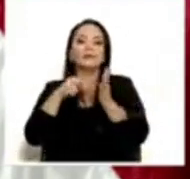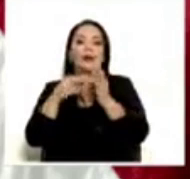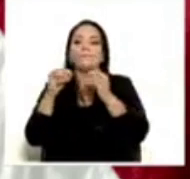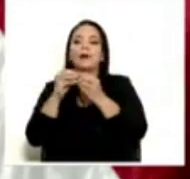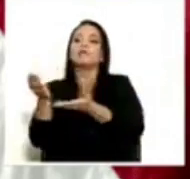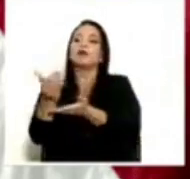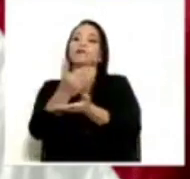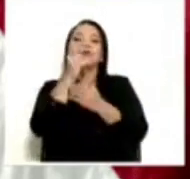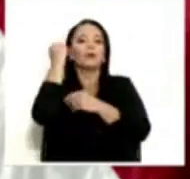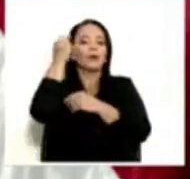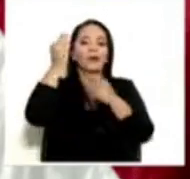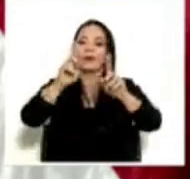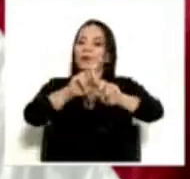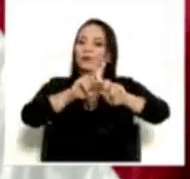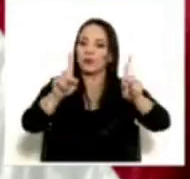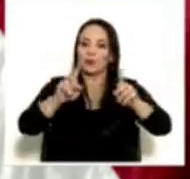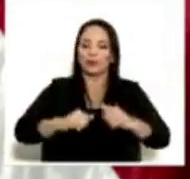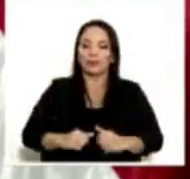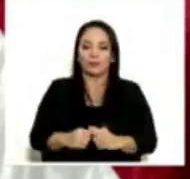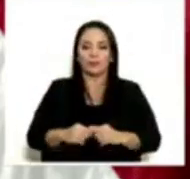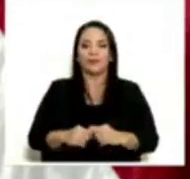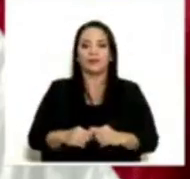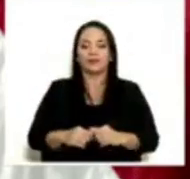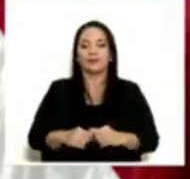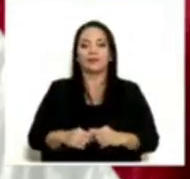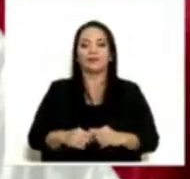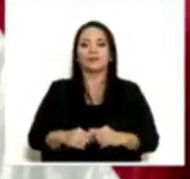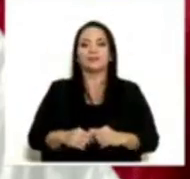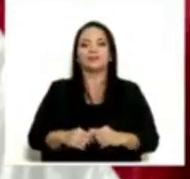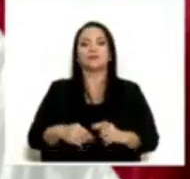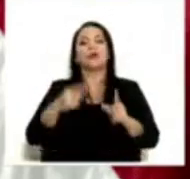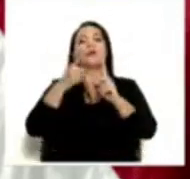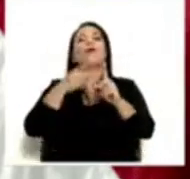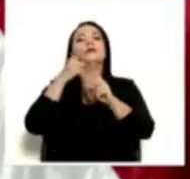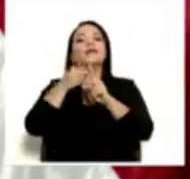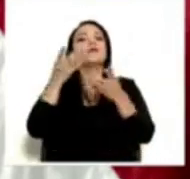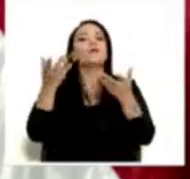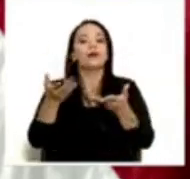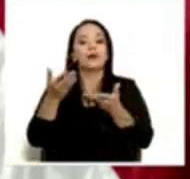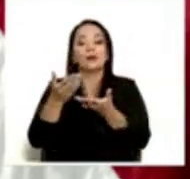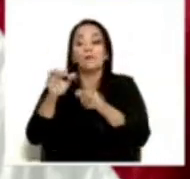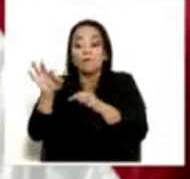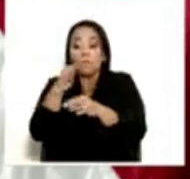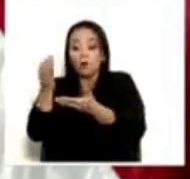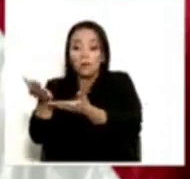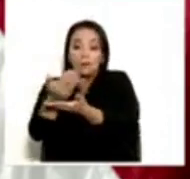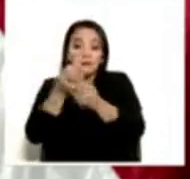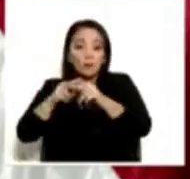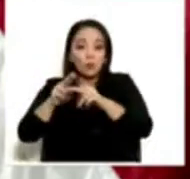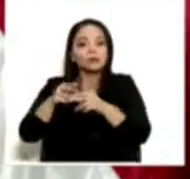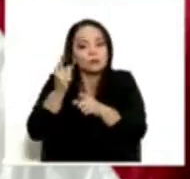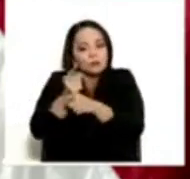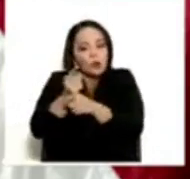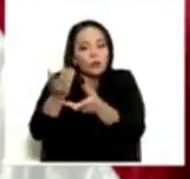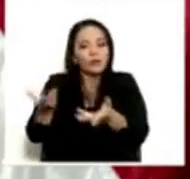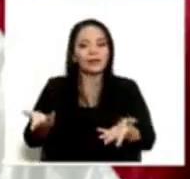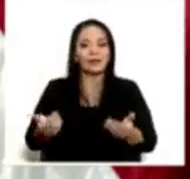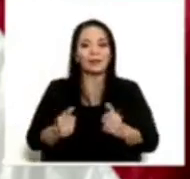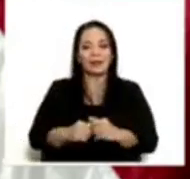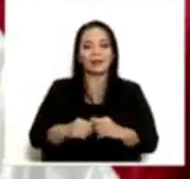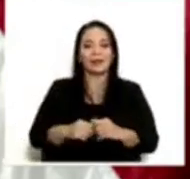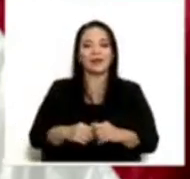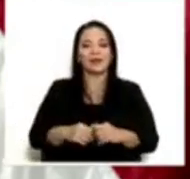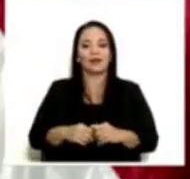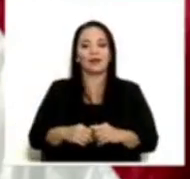Si no más bien que haya una recaudación eficiente, porque es muy fácil decir, todos estamos